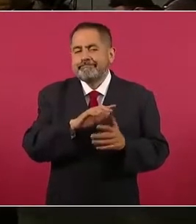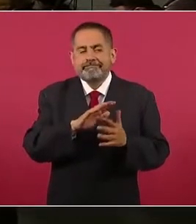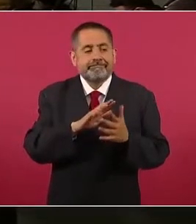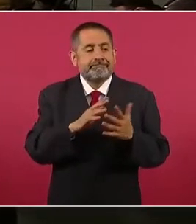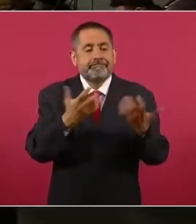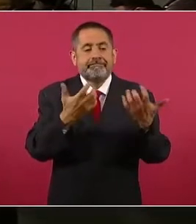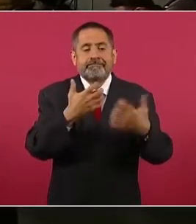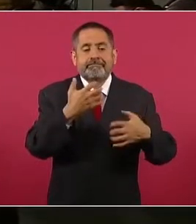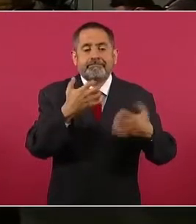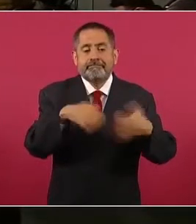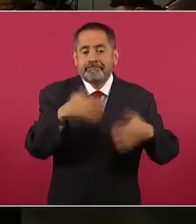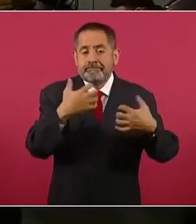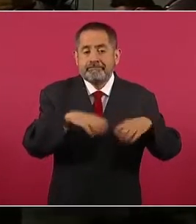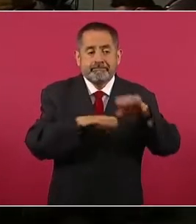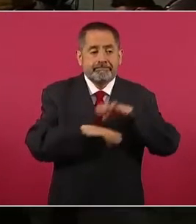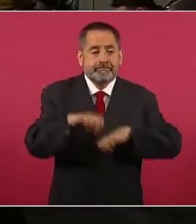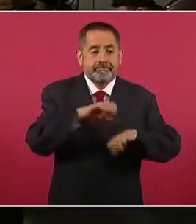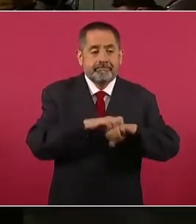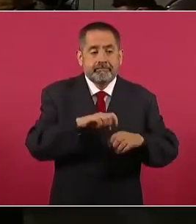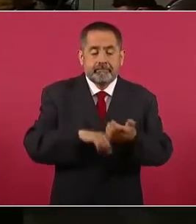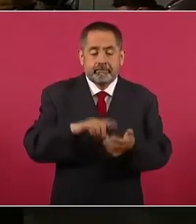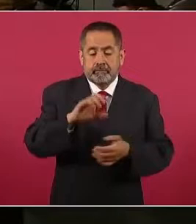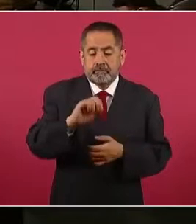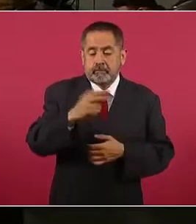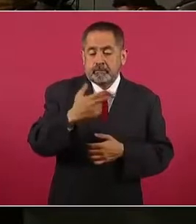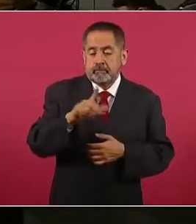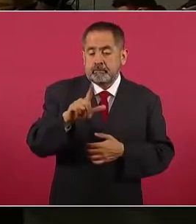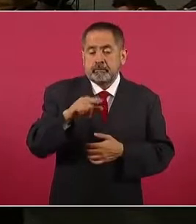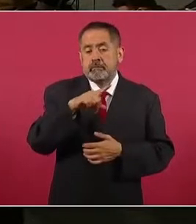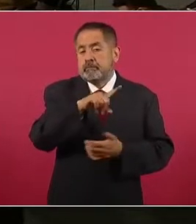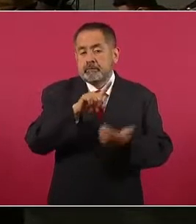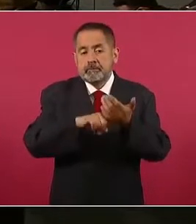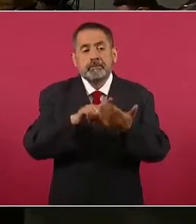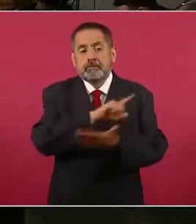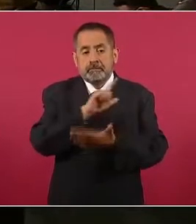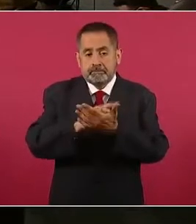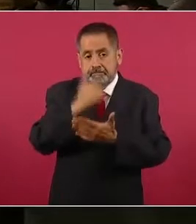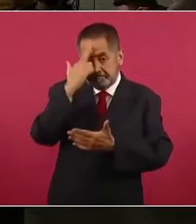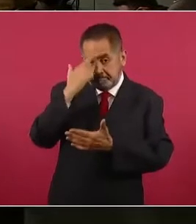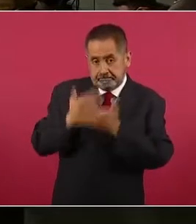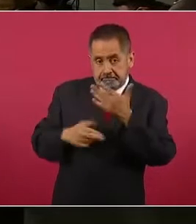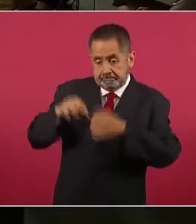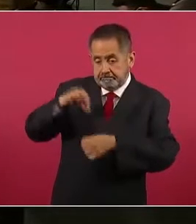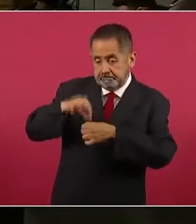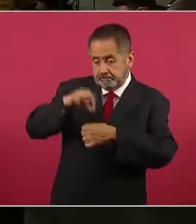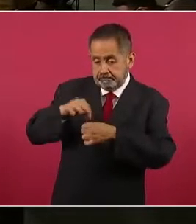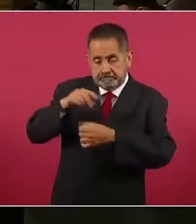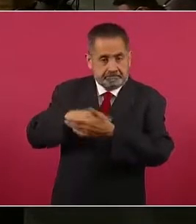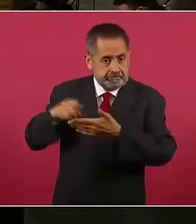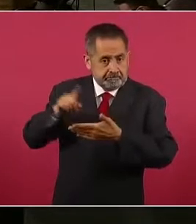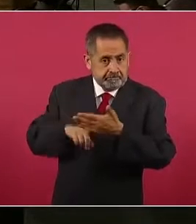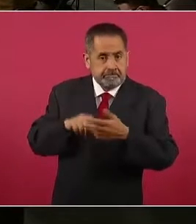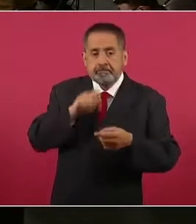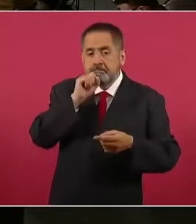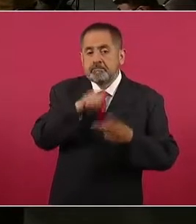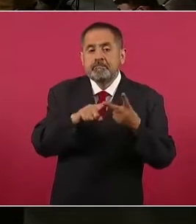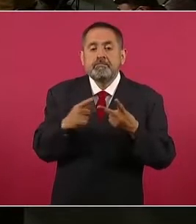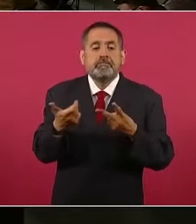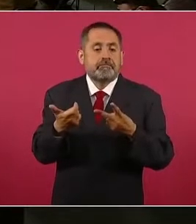empresa OHL, tanto en delitos de carácter electoral como patrimoniales.